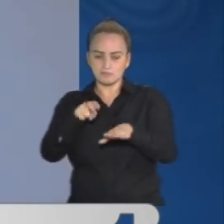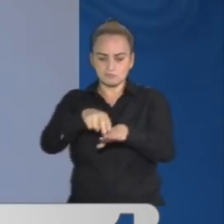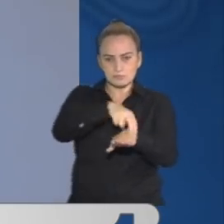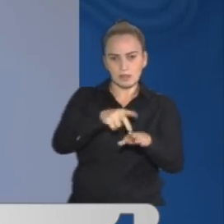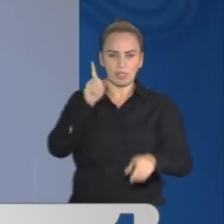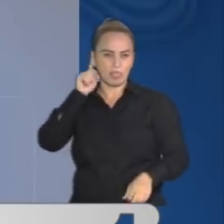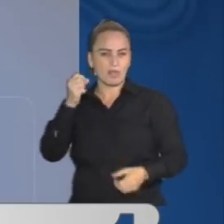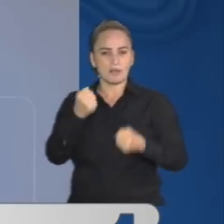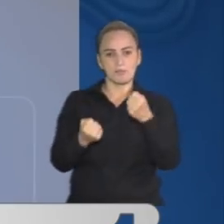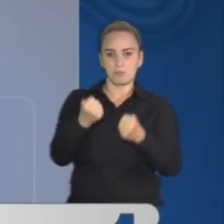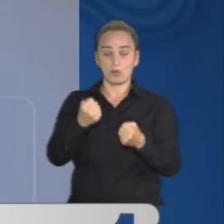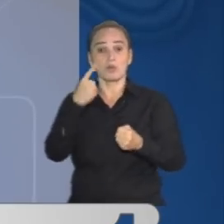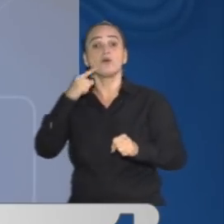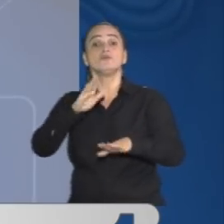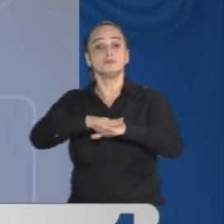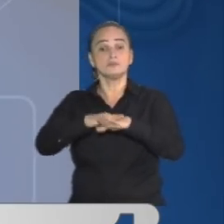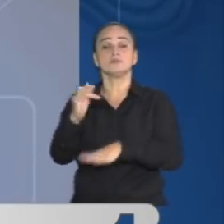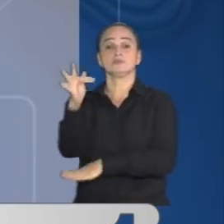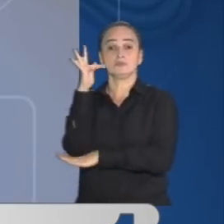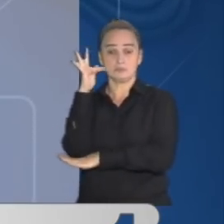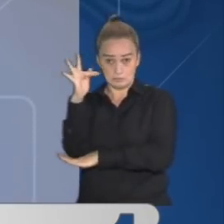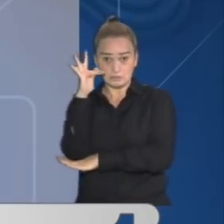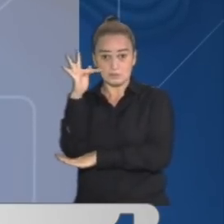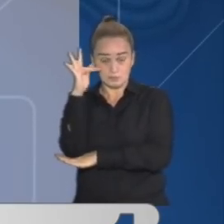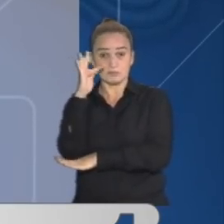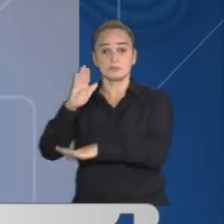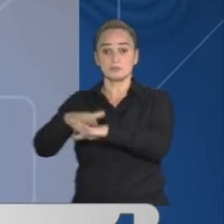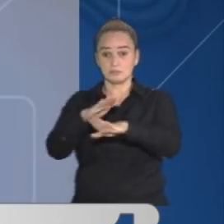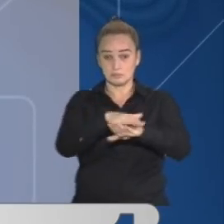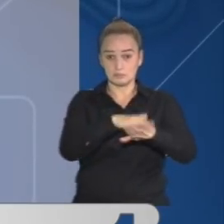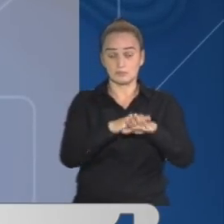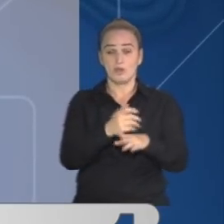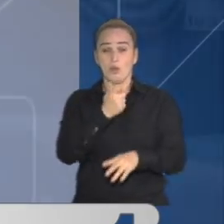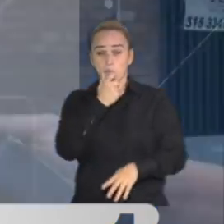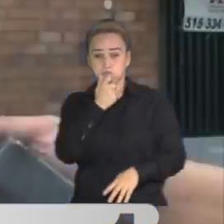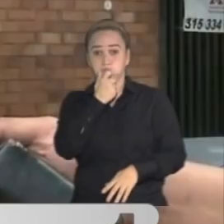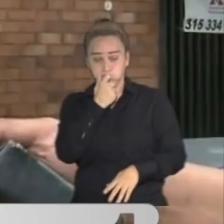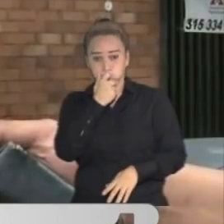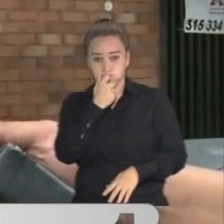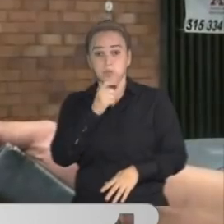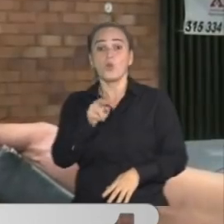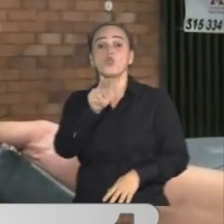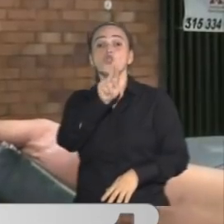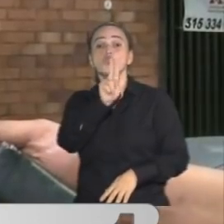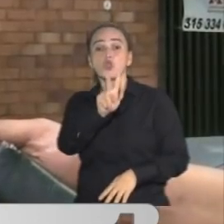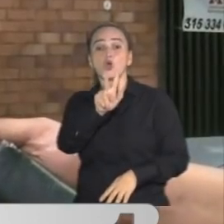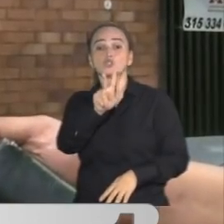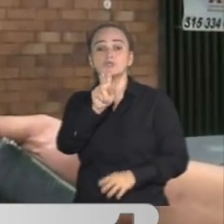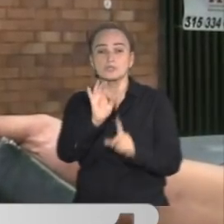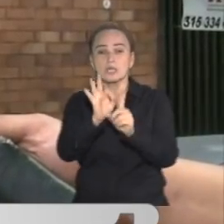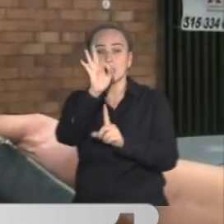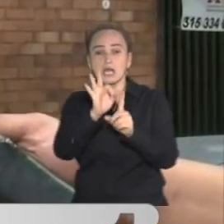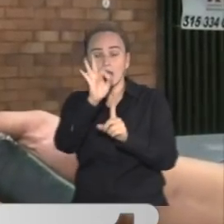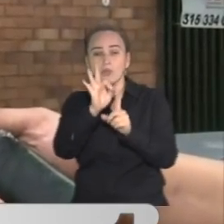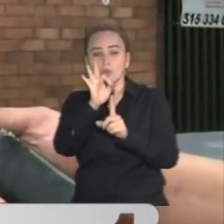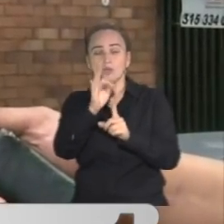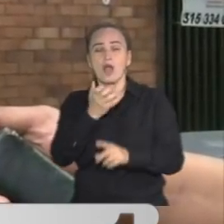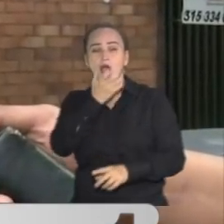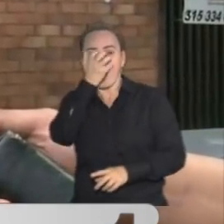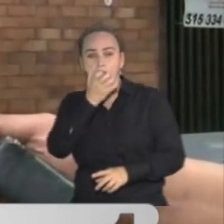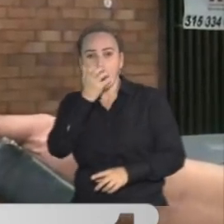borrachos, que además ya está comprobado, logramos hacerle al conductor la prueba de alcoholemia, dos grados de alcohol y por supuesto